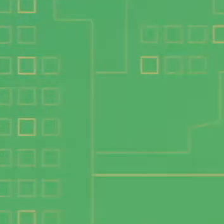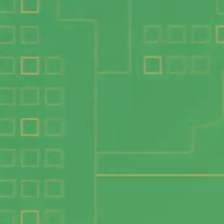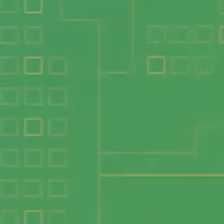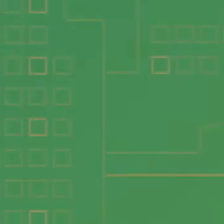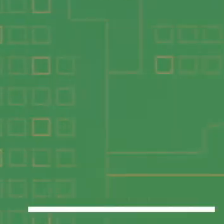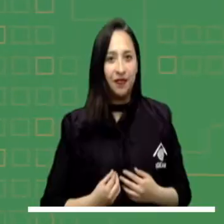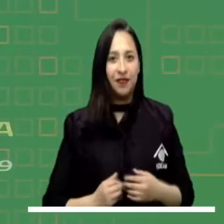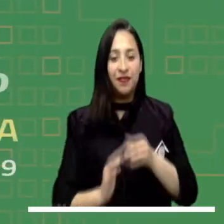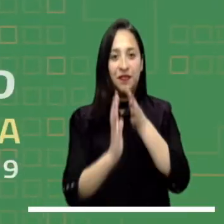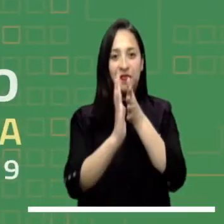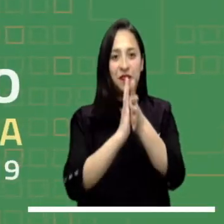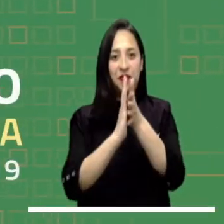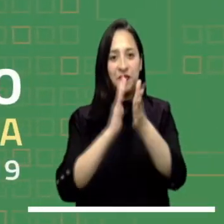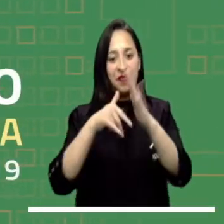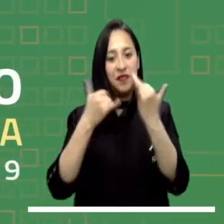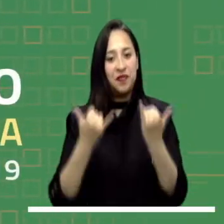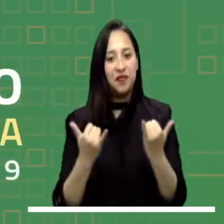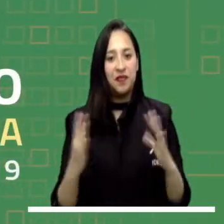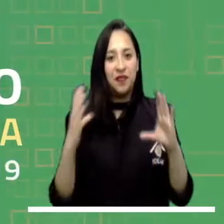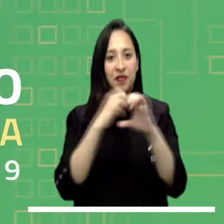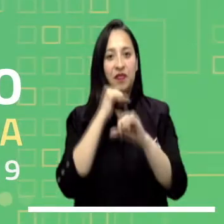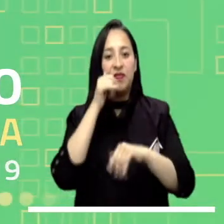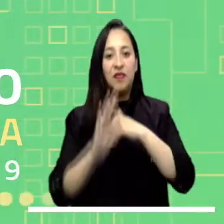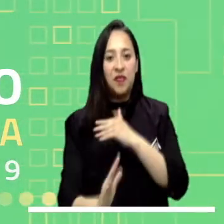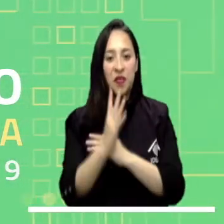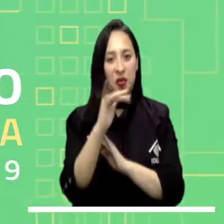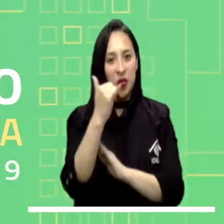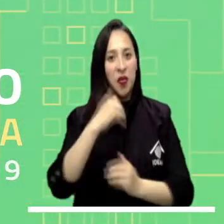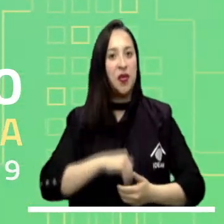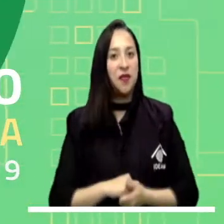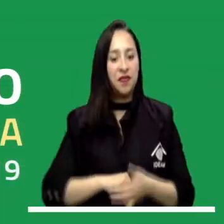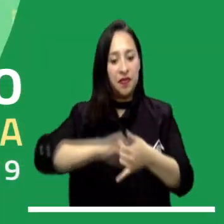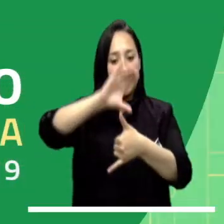Prognóstico del tiempo para la noche de hoy y madrugada de jueves.